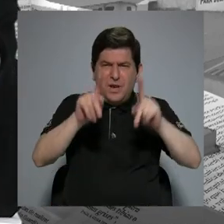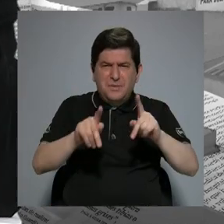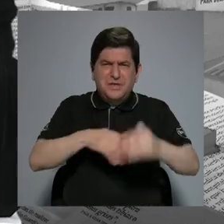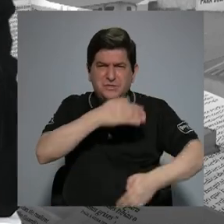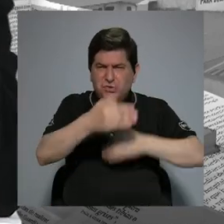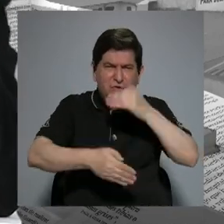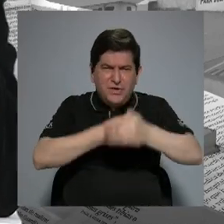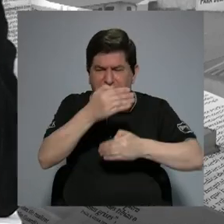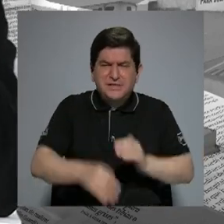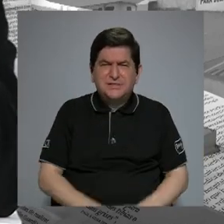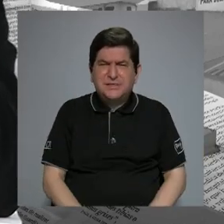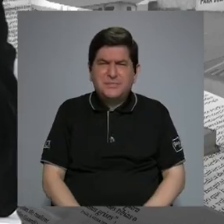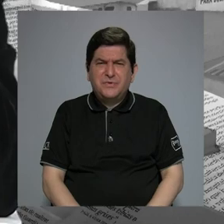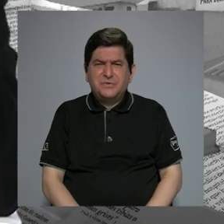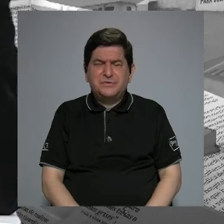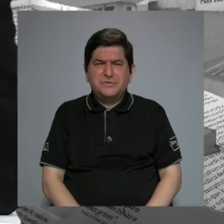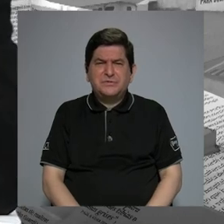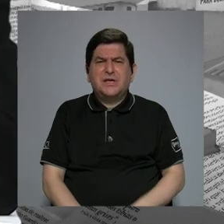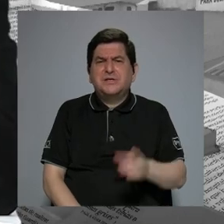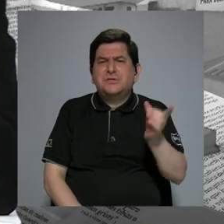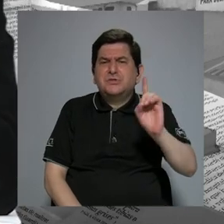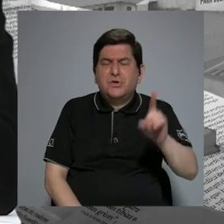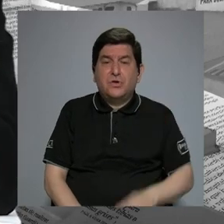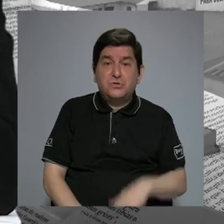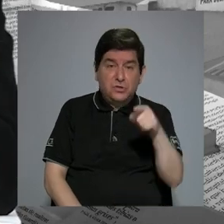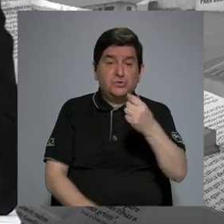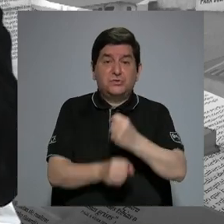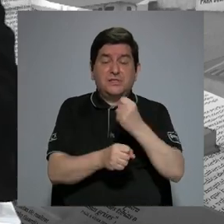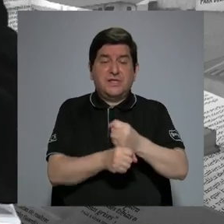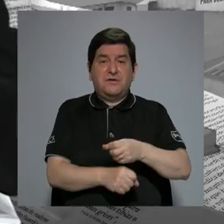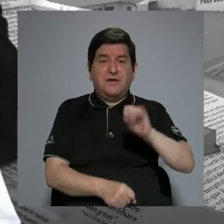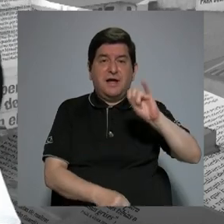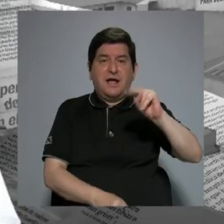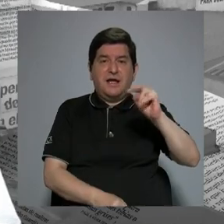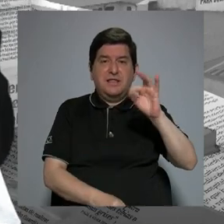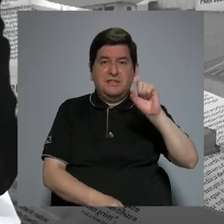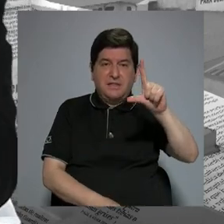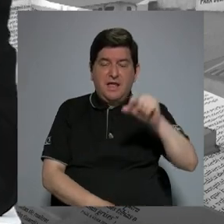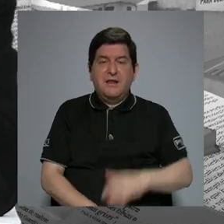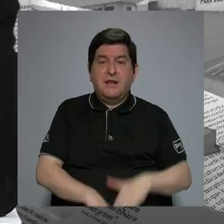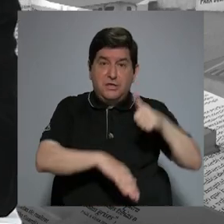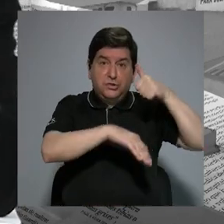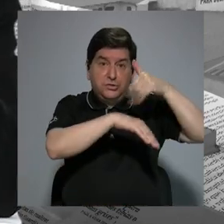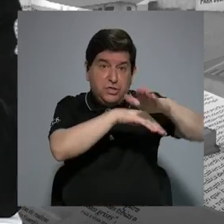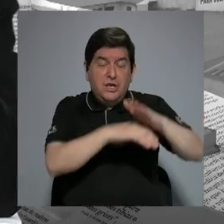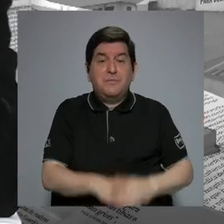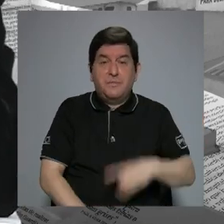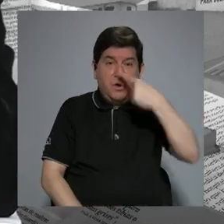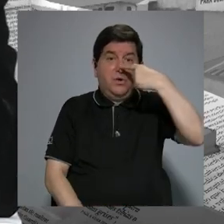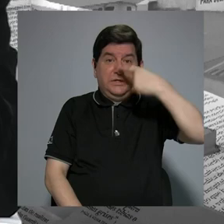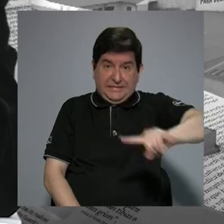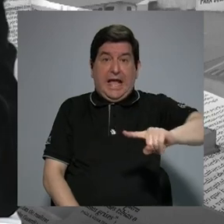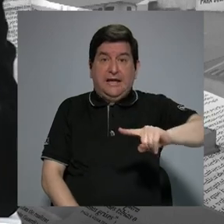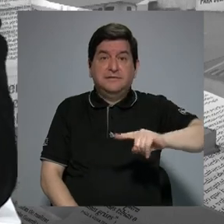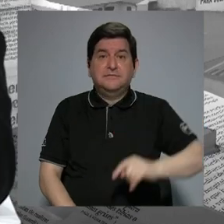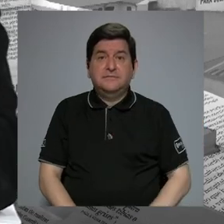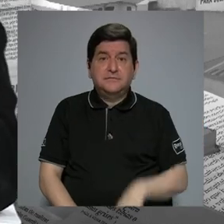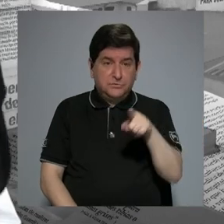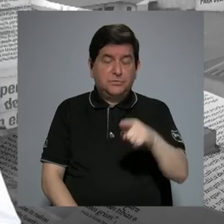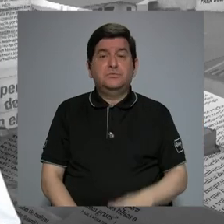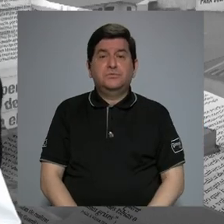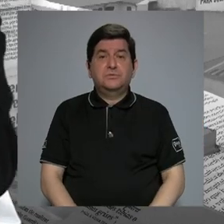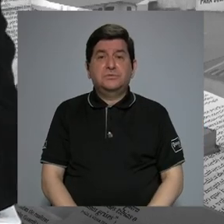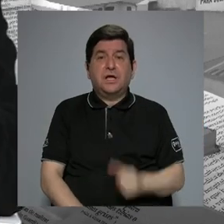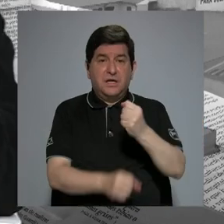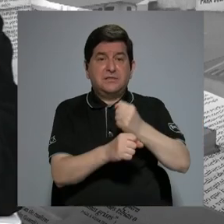Creo que fue la palabra. Sí, ¿dónde se jubila? Bueno, si estás trabajando para Intel, aunque Intel te envió a Tailandia, tú estás con